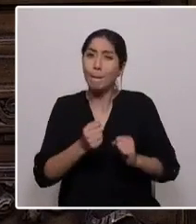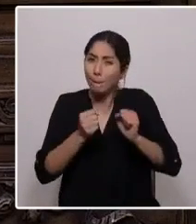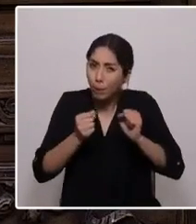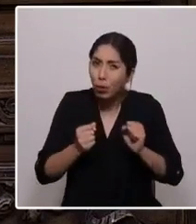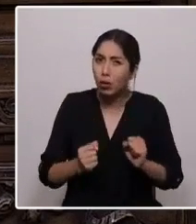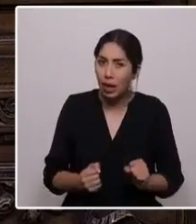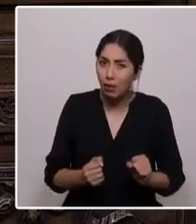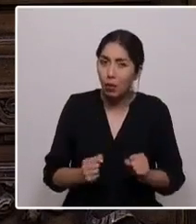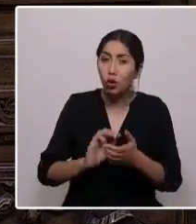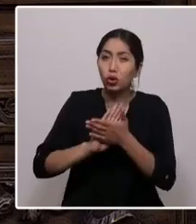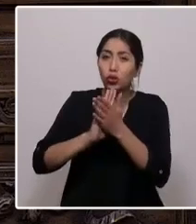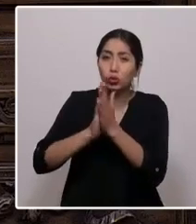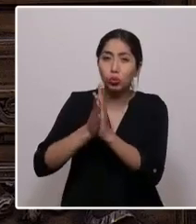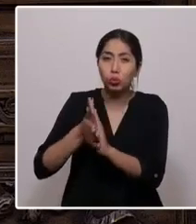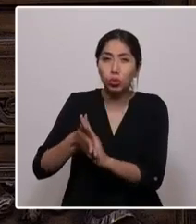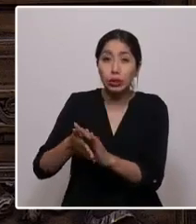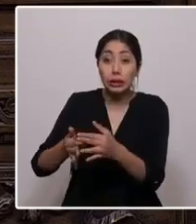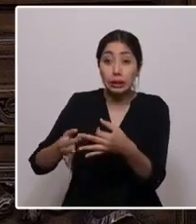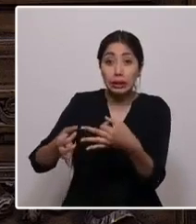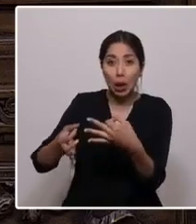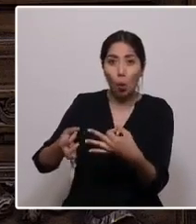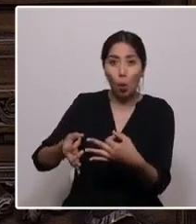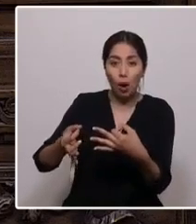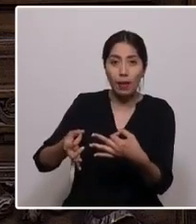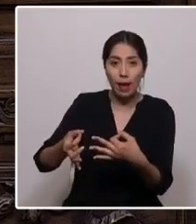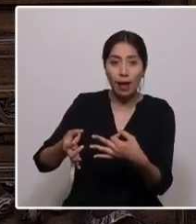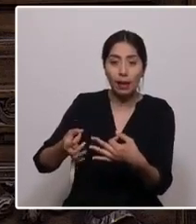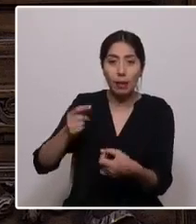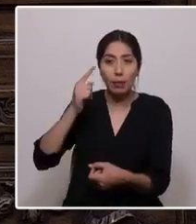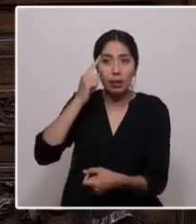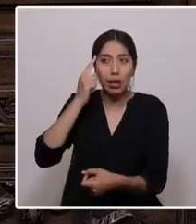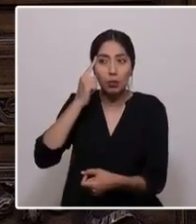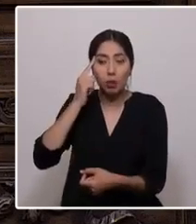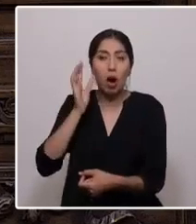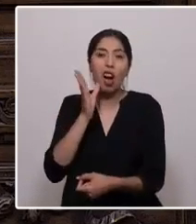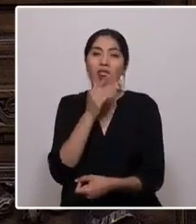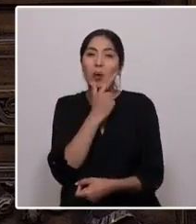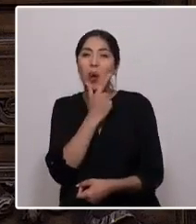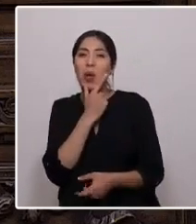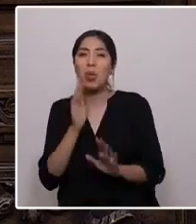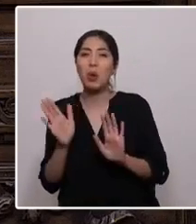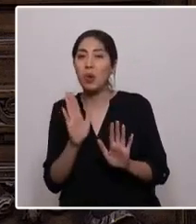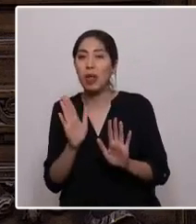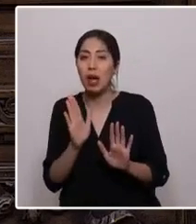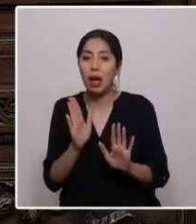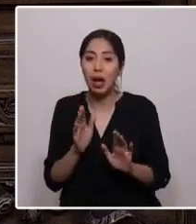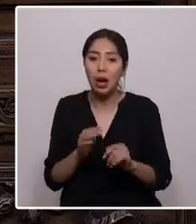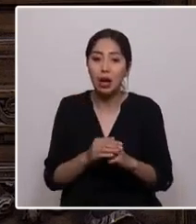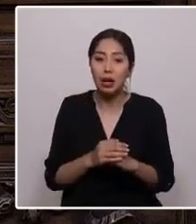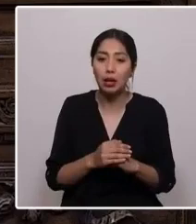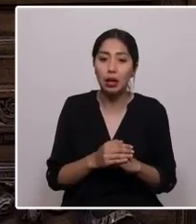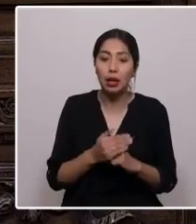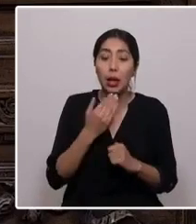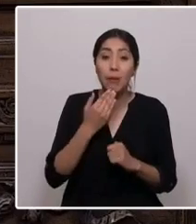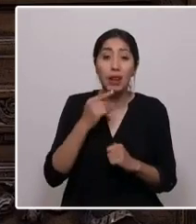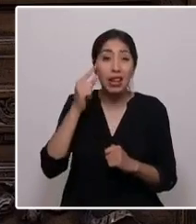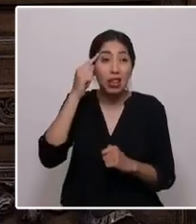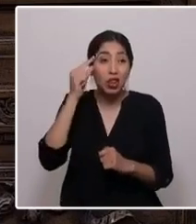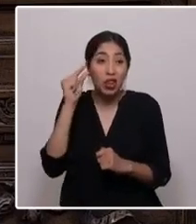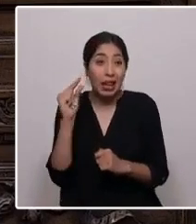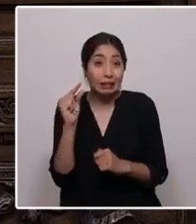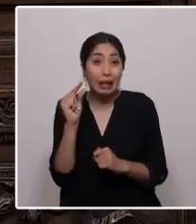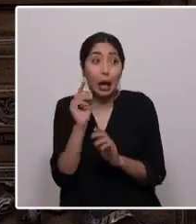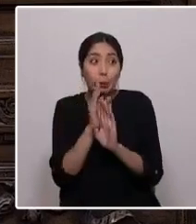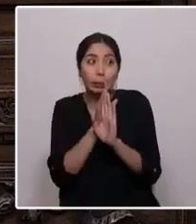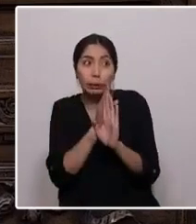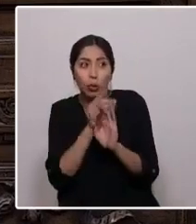seguridad ingenua que nos lleva a negar la incertidumbre y a ocultar nuestras ignorancias a fin de no